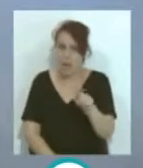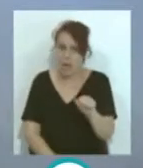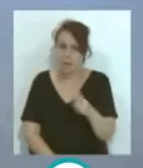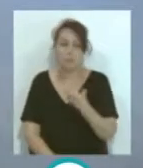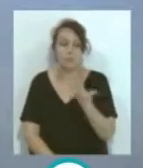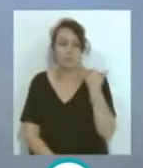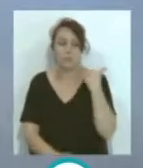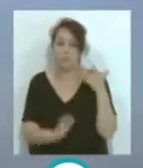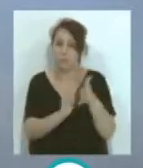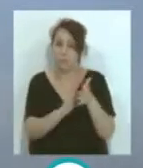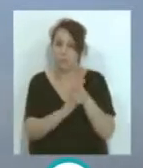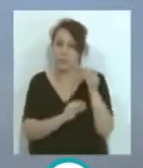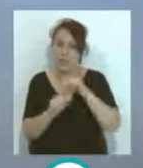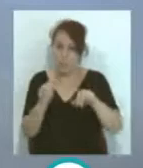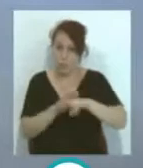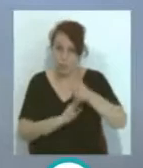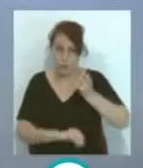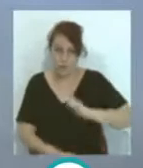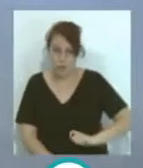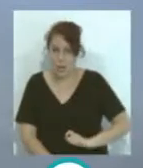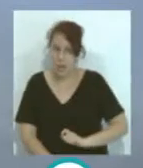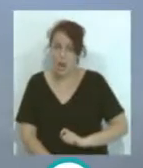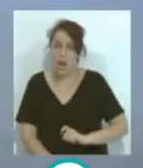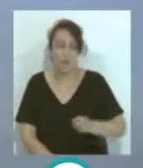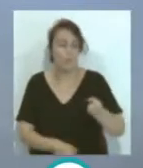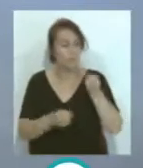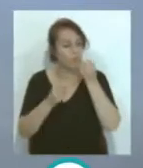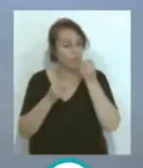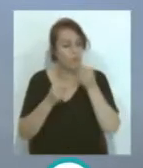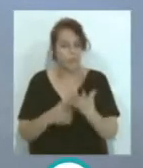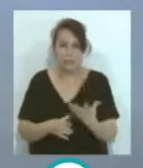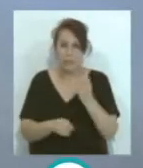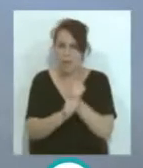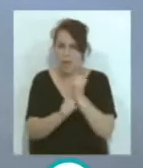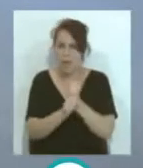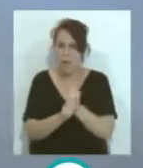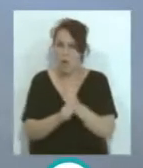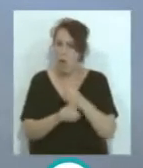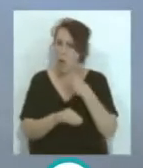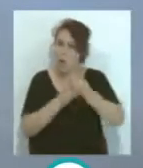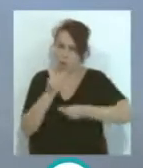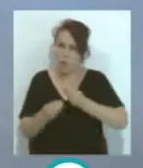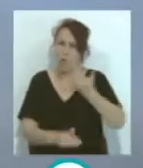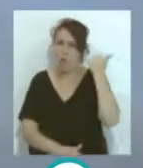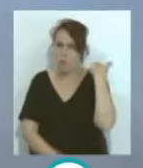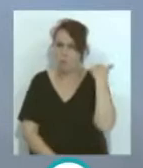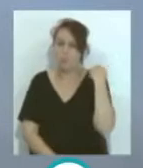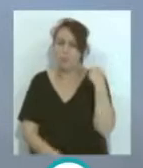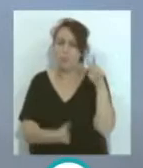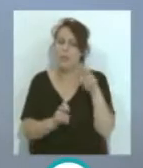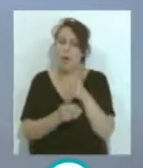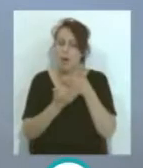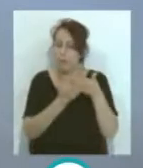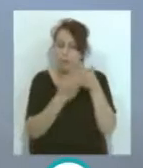comentábamos que la Liga de Fútbol Profesional... ...estuvo muy bien en el trabajo que hizo... ...de estudiar